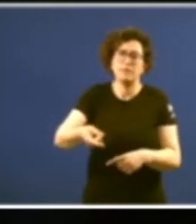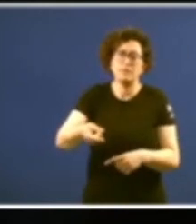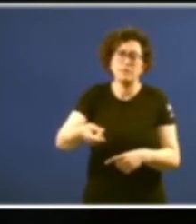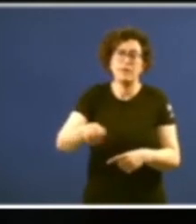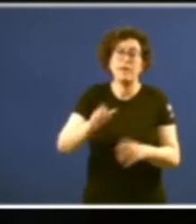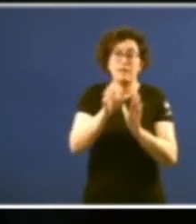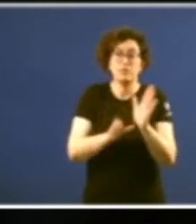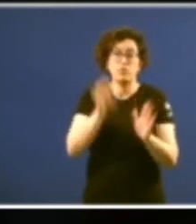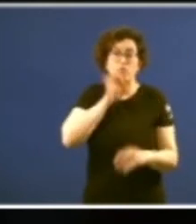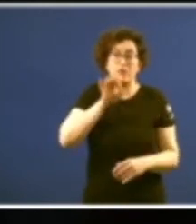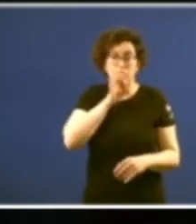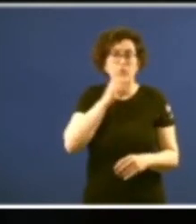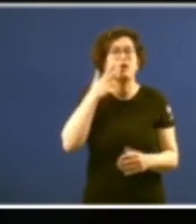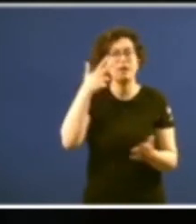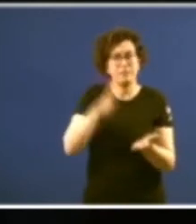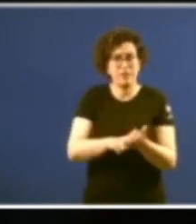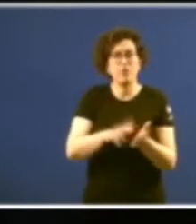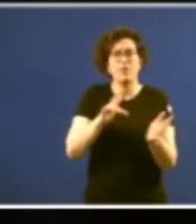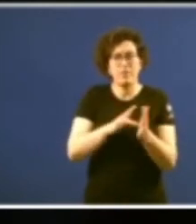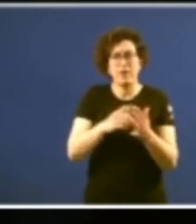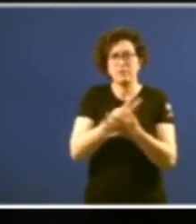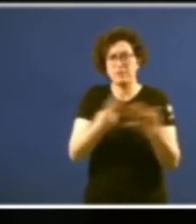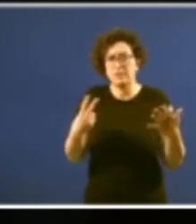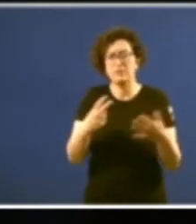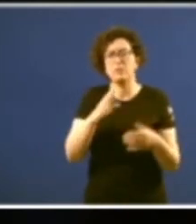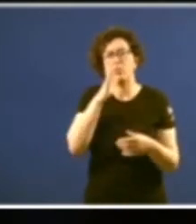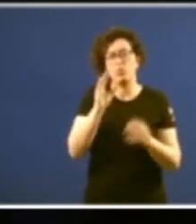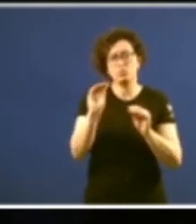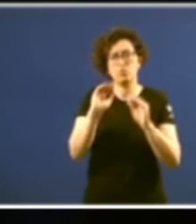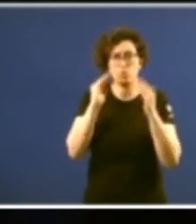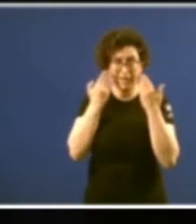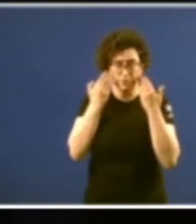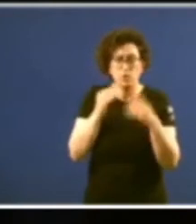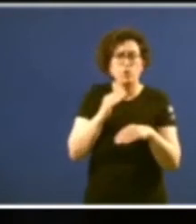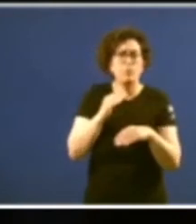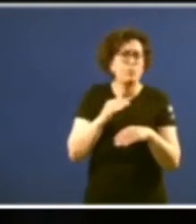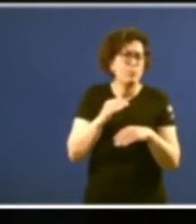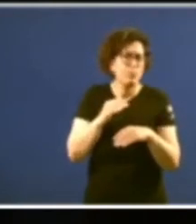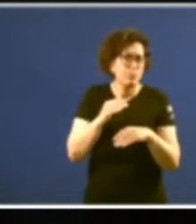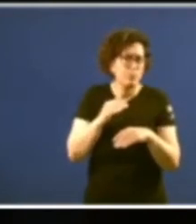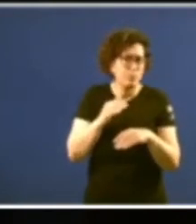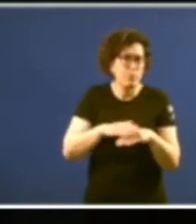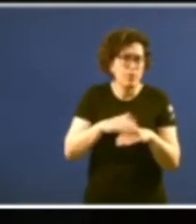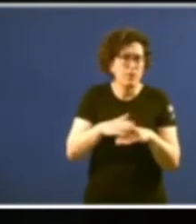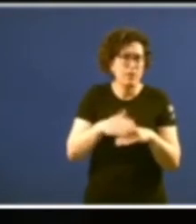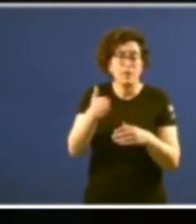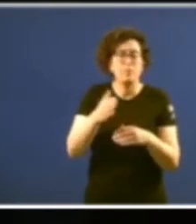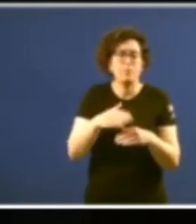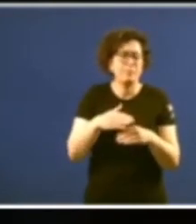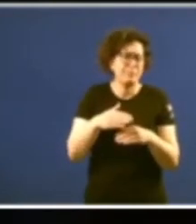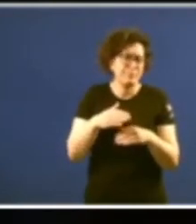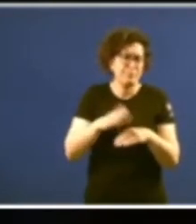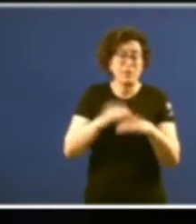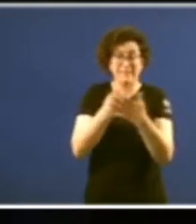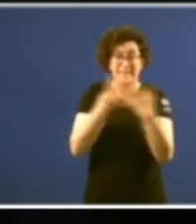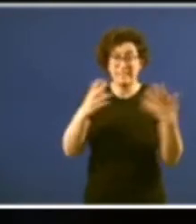Estatuto Galego será ratificado el día 17 por o Congreso e porque ele sin tampouco ten moita máis significación ben e que é